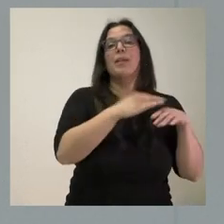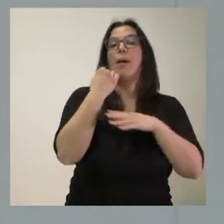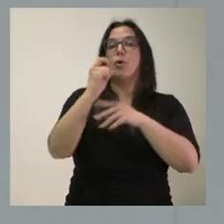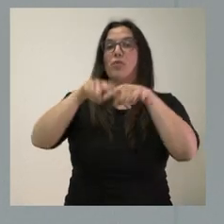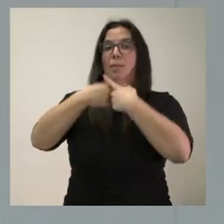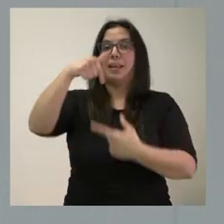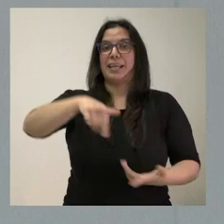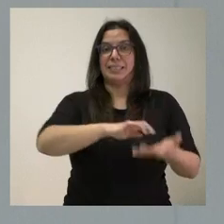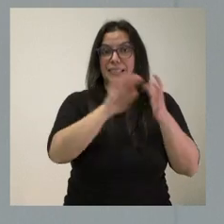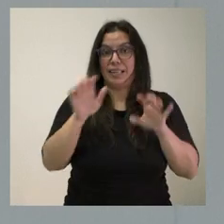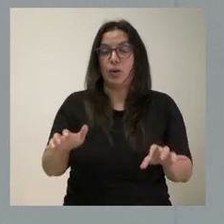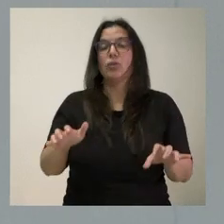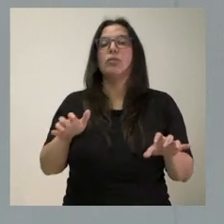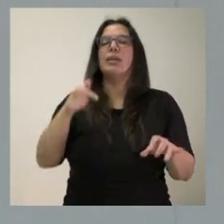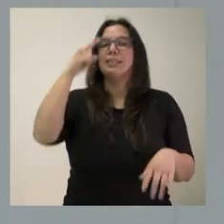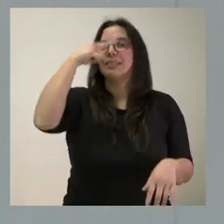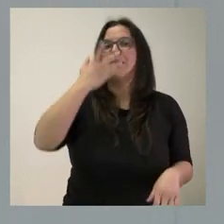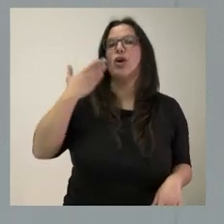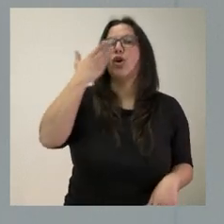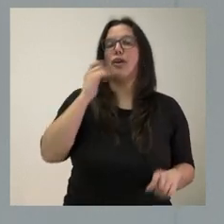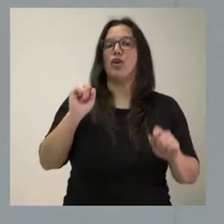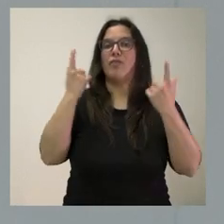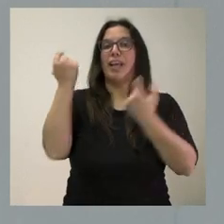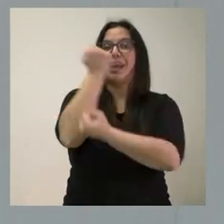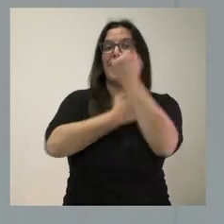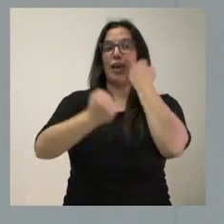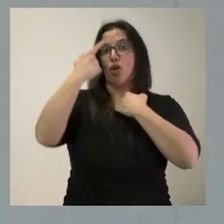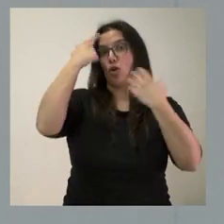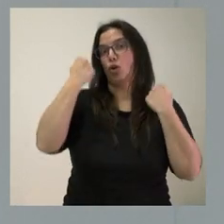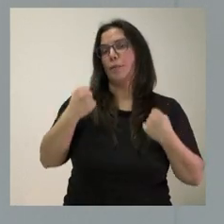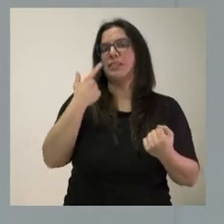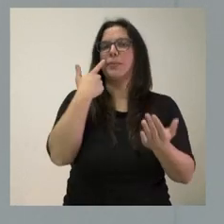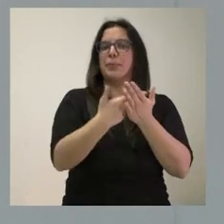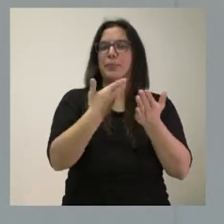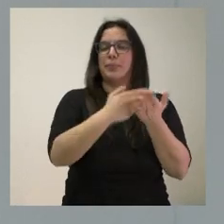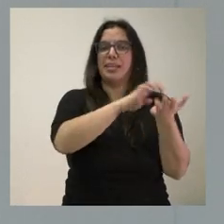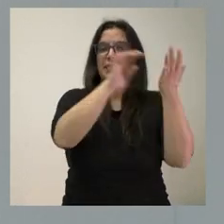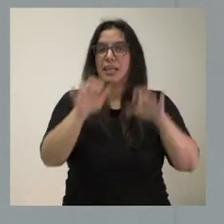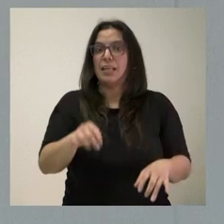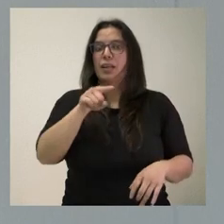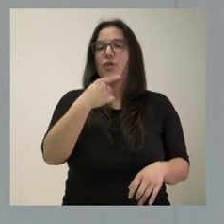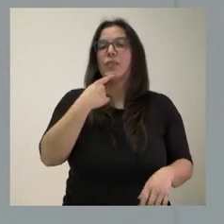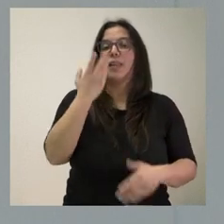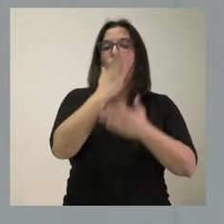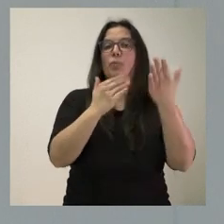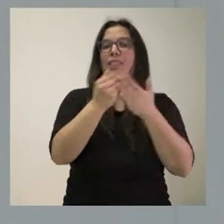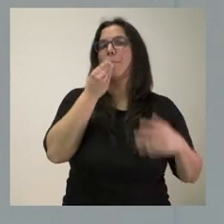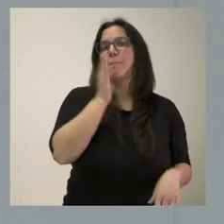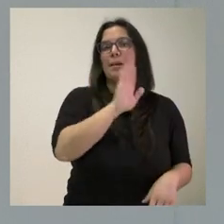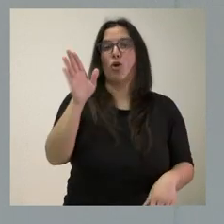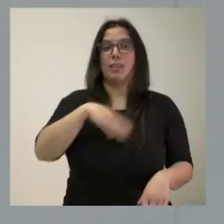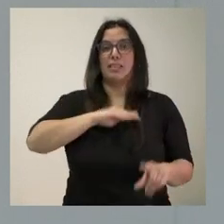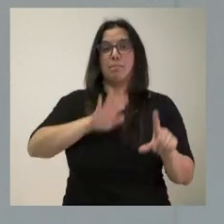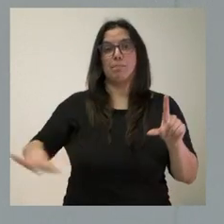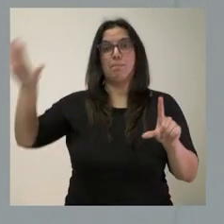Castilla y León. Saben ustedes que los colegios oficiales de economistas han certificado que Castilla y León es la mejor comunidad autónoma de España